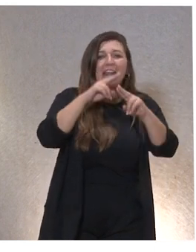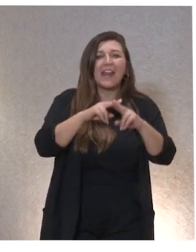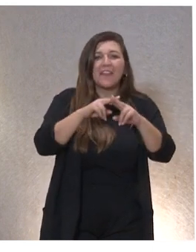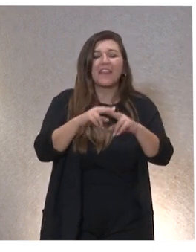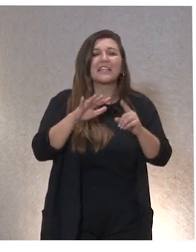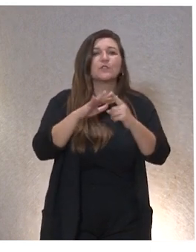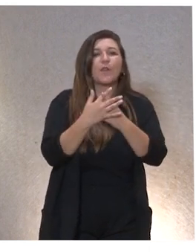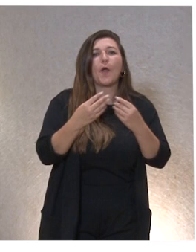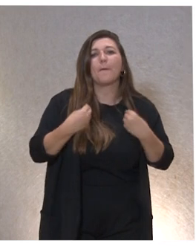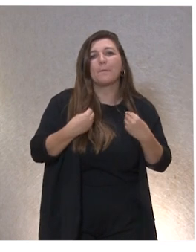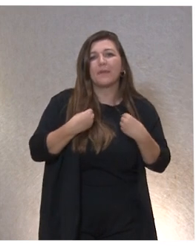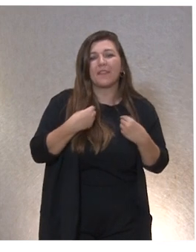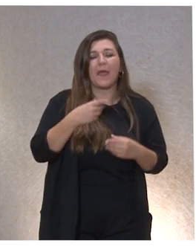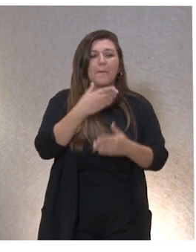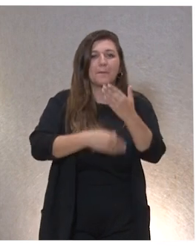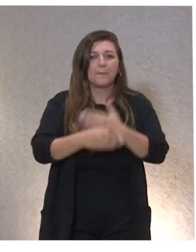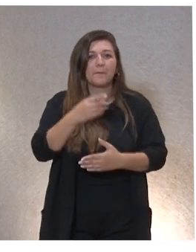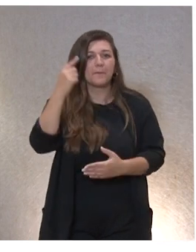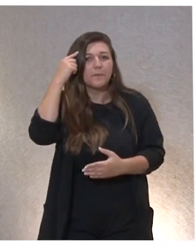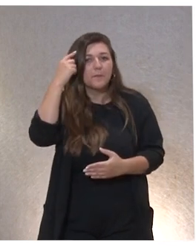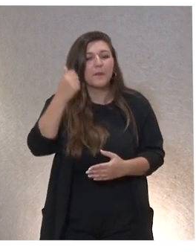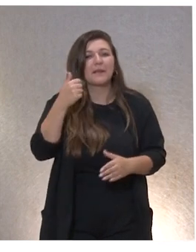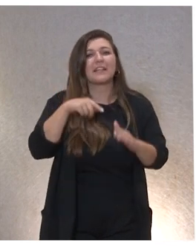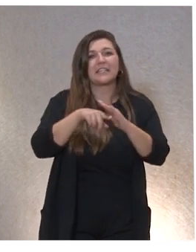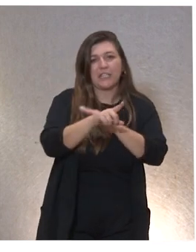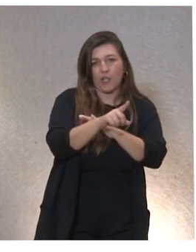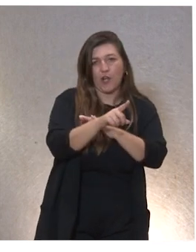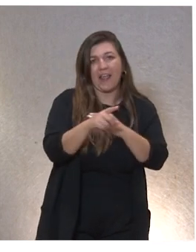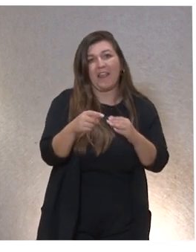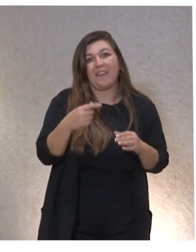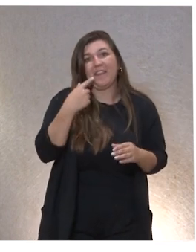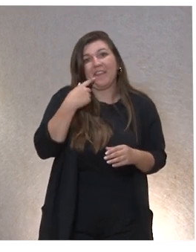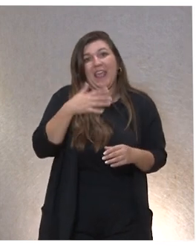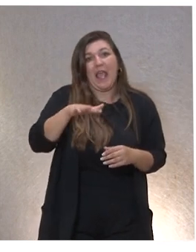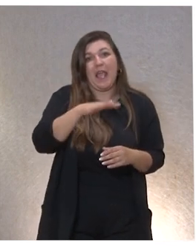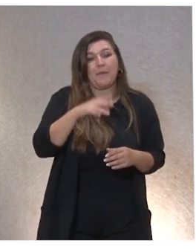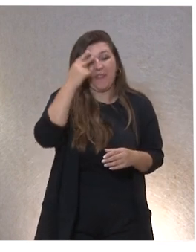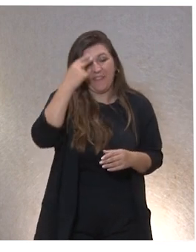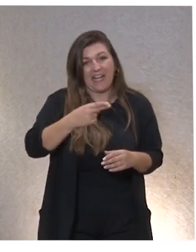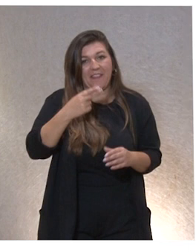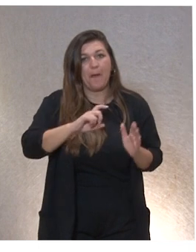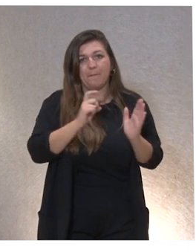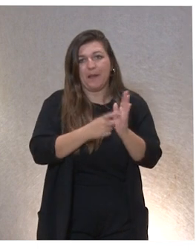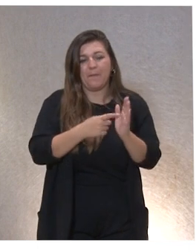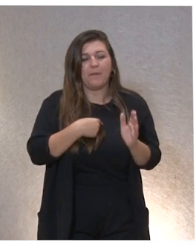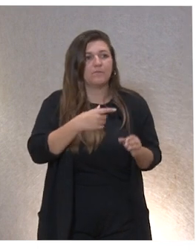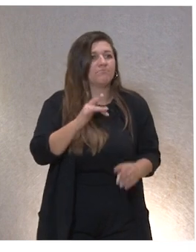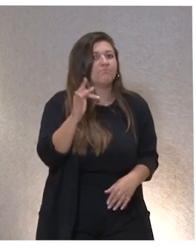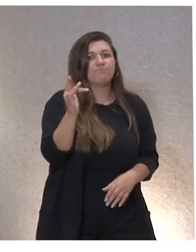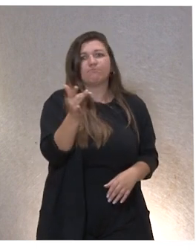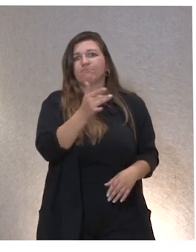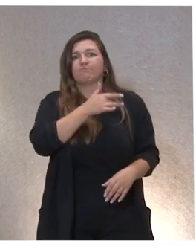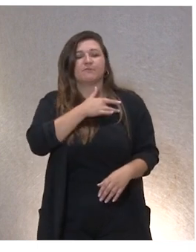discapacidad intelectual y del desarrollo desde la perspectiva de la dignidad plena, ¿no? Y aquello a mí, pues la verdad que me revolvió muchísimo, me, como, vamos,